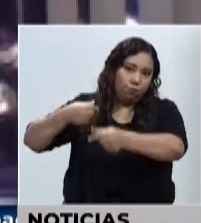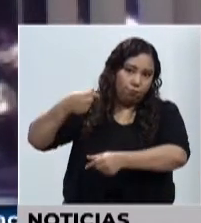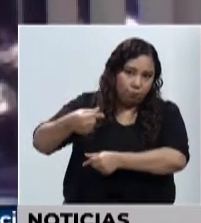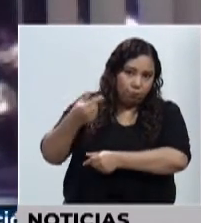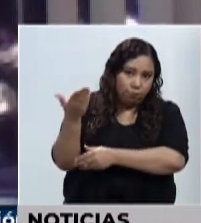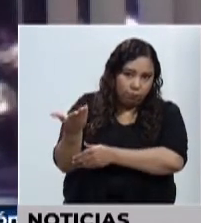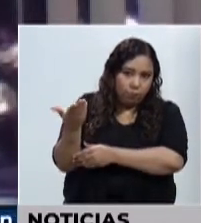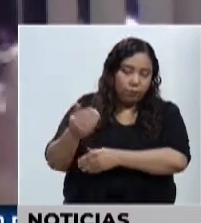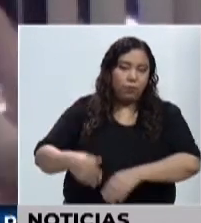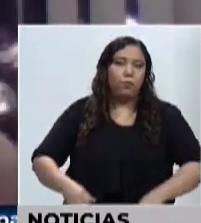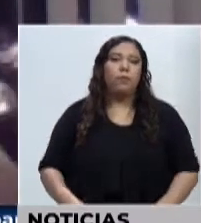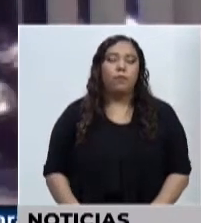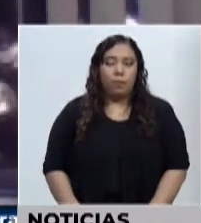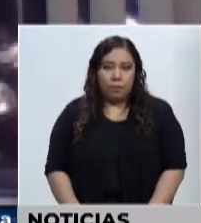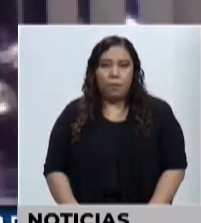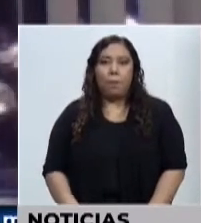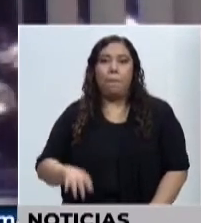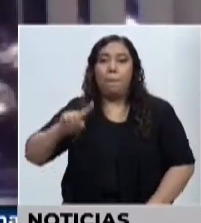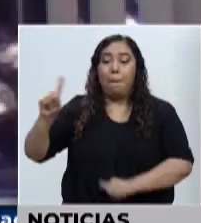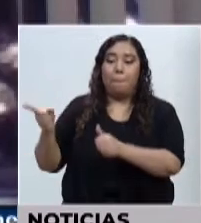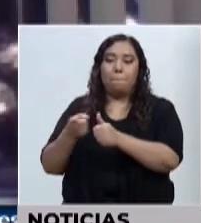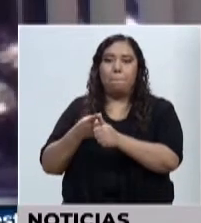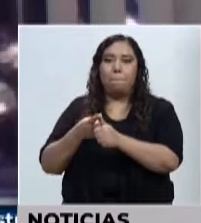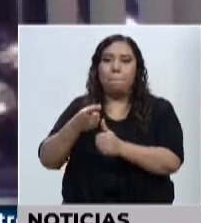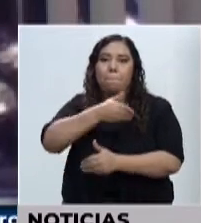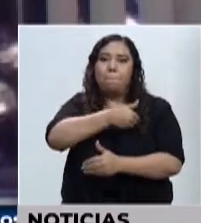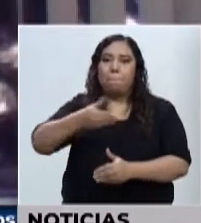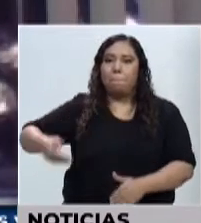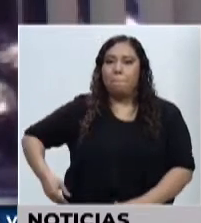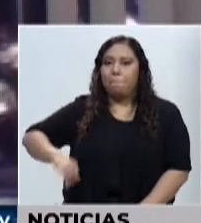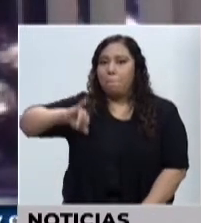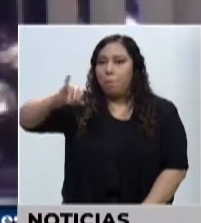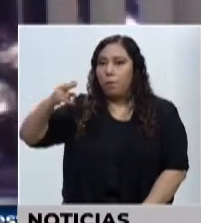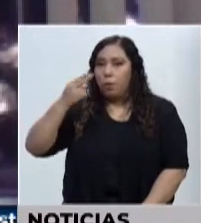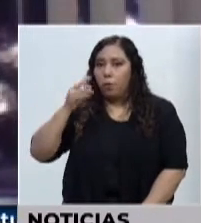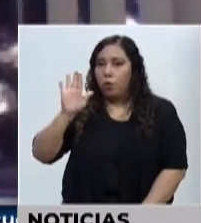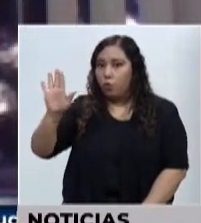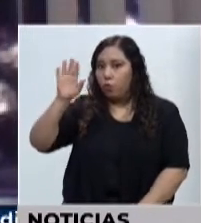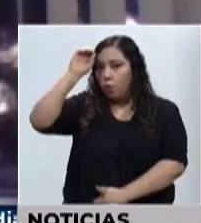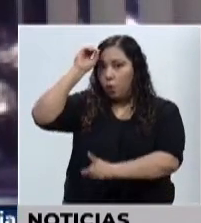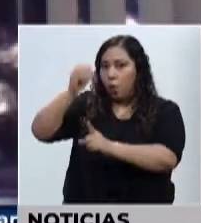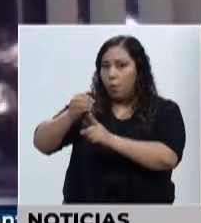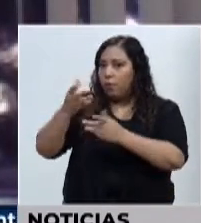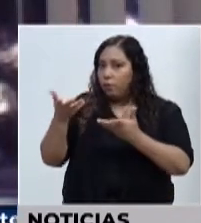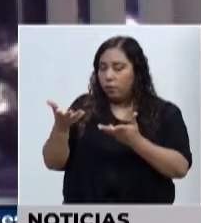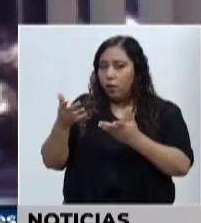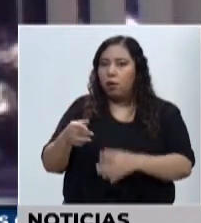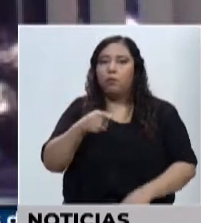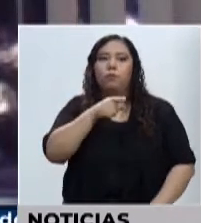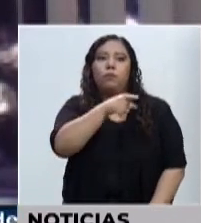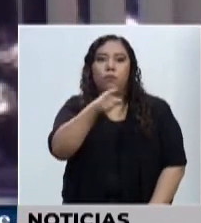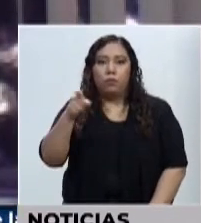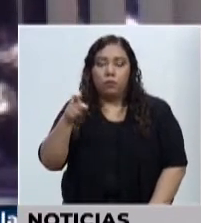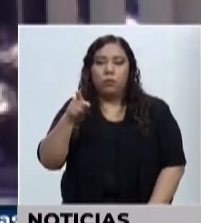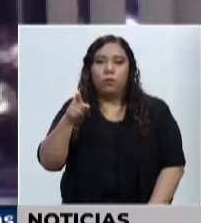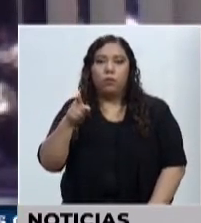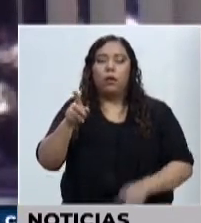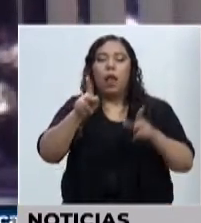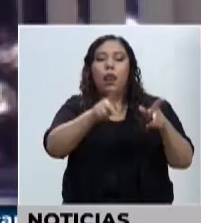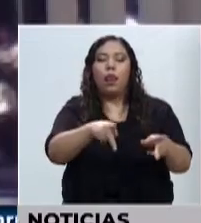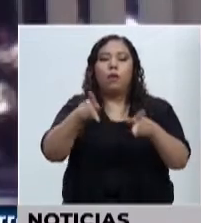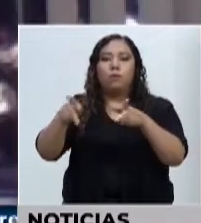objetivo que tiene el presidente, como cree que es este es un ente que va a ayudar a mejorar